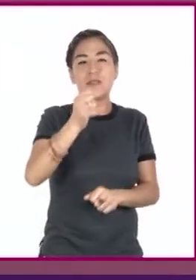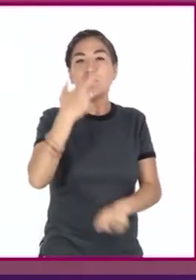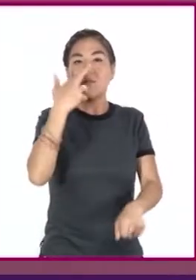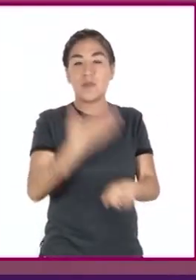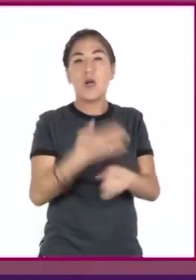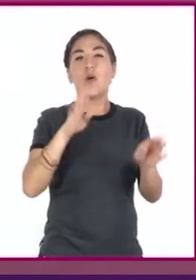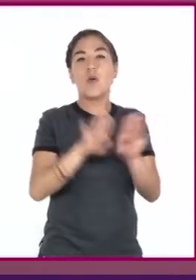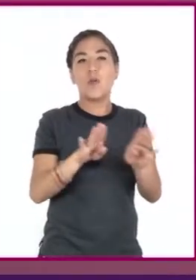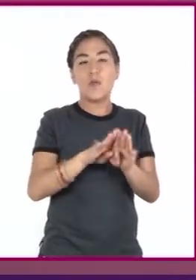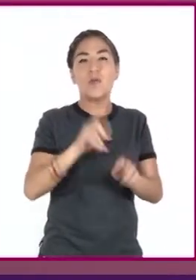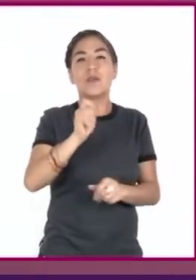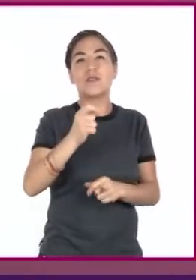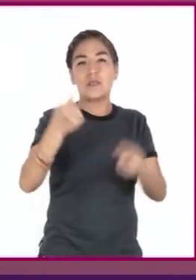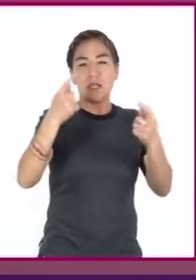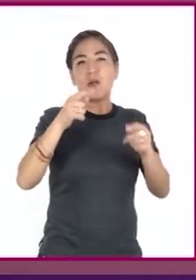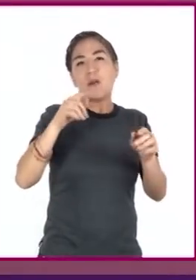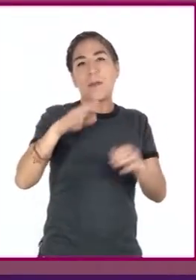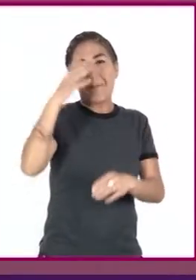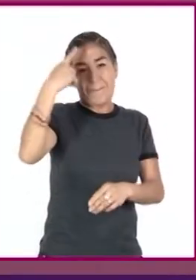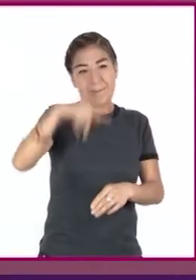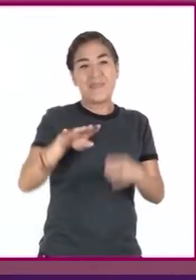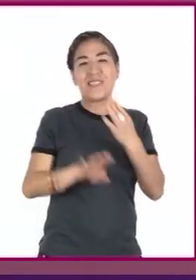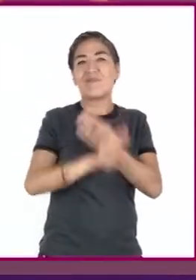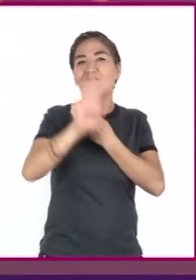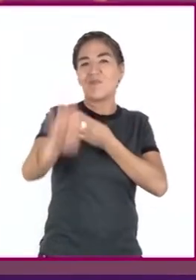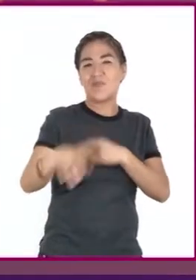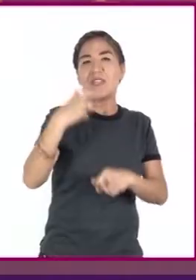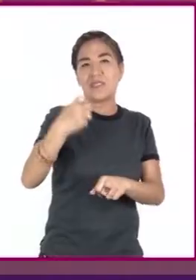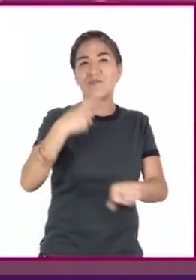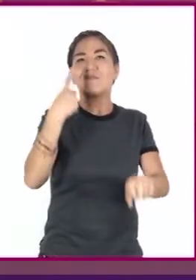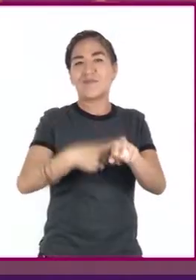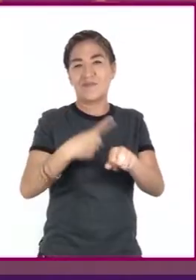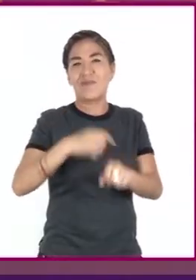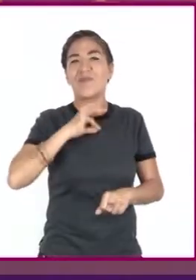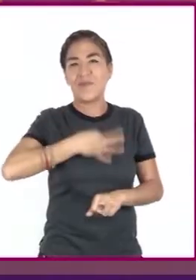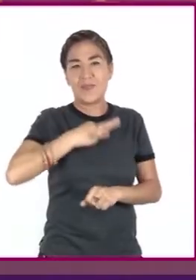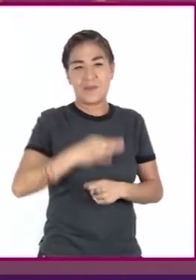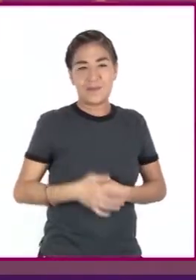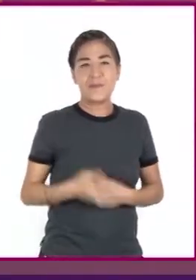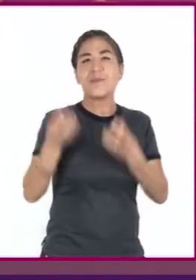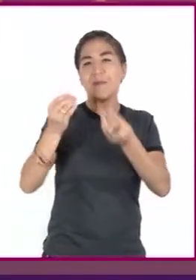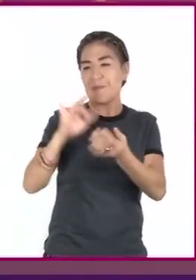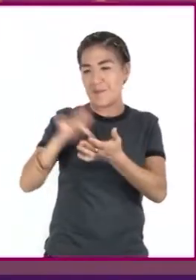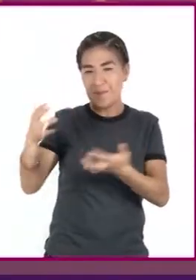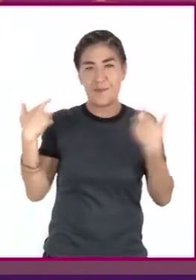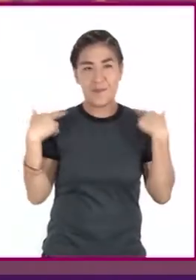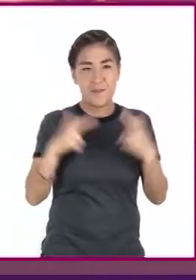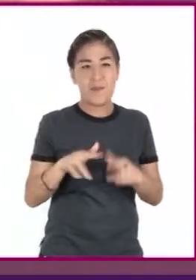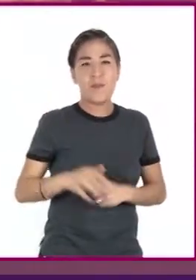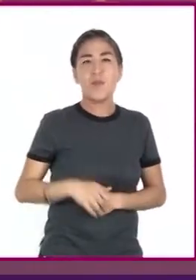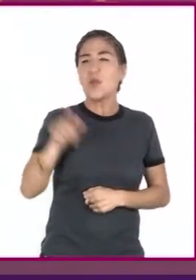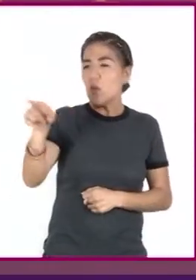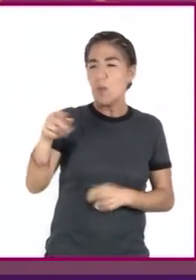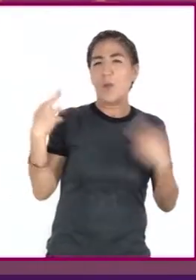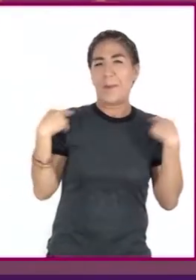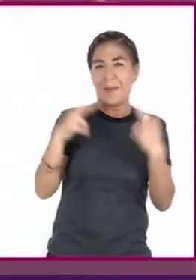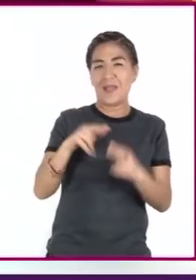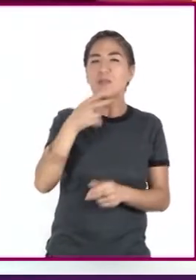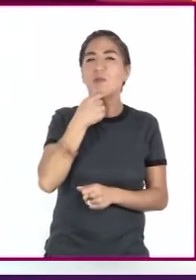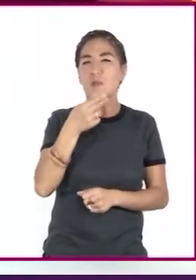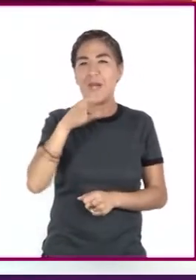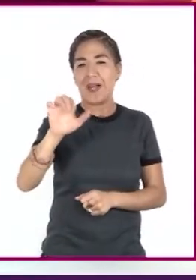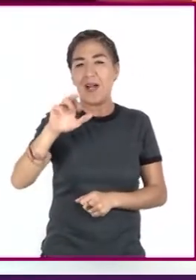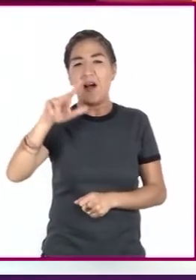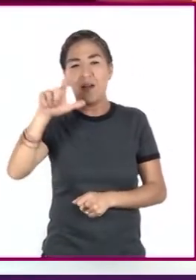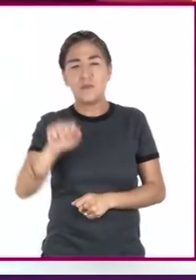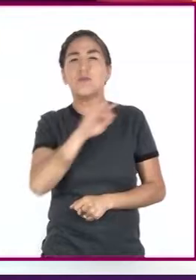de combatir una gran diversidad de infecciones. Gracias, maestra. Profesor Carlos, ¿usted nos puede ayudar